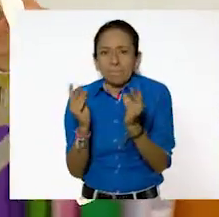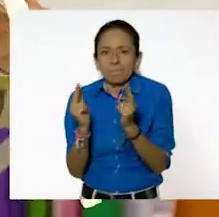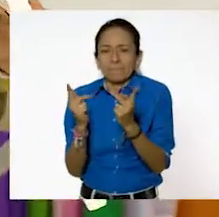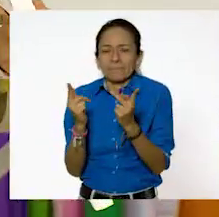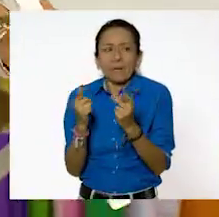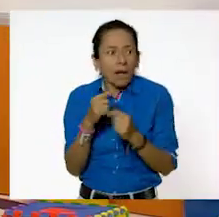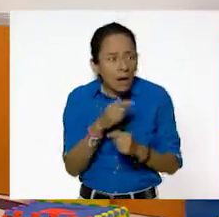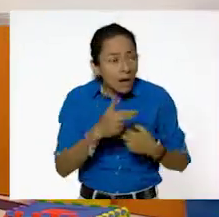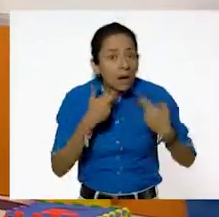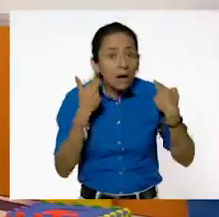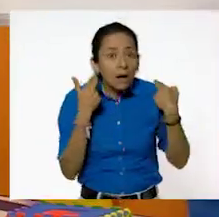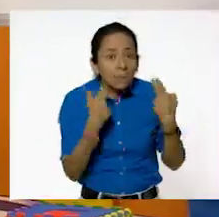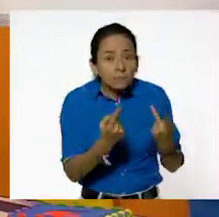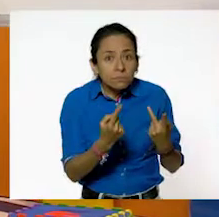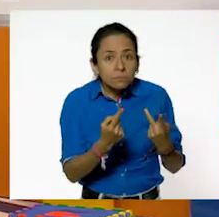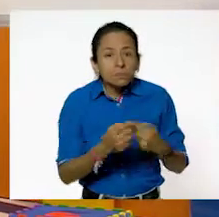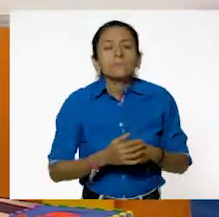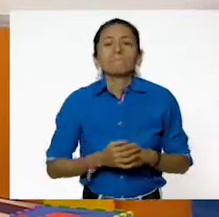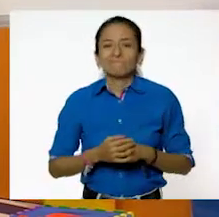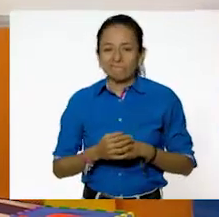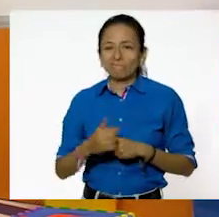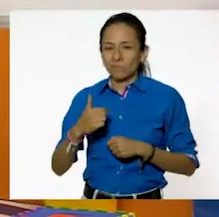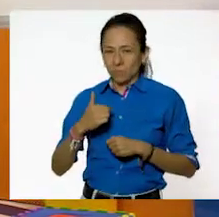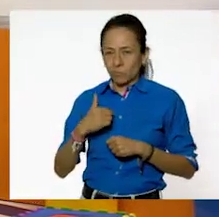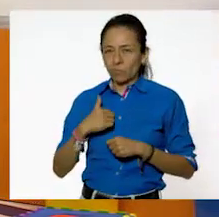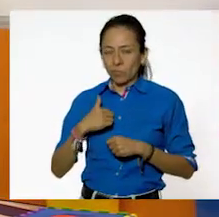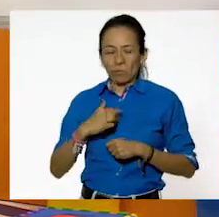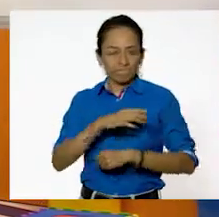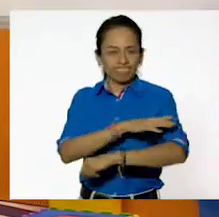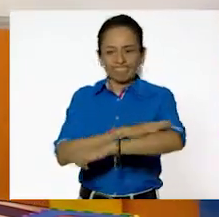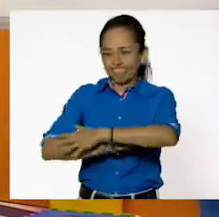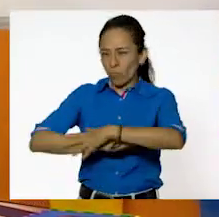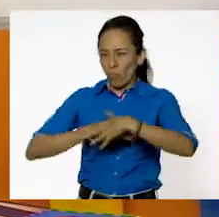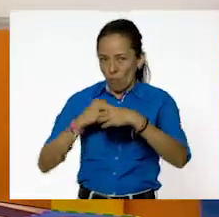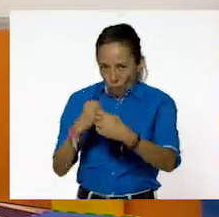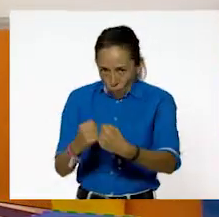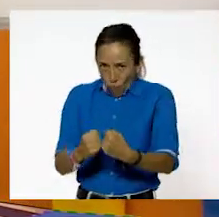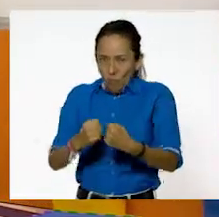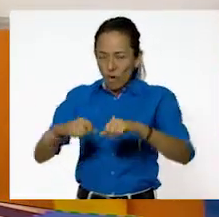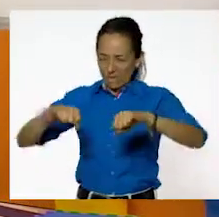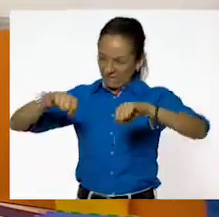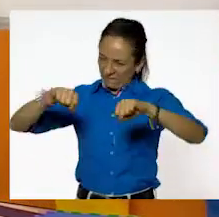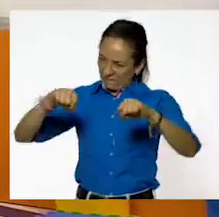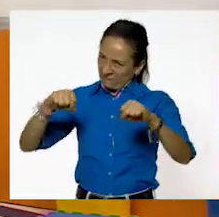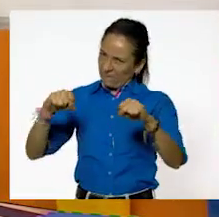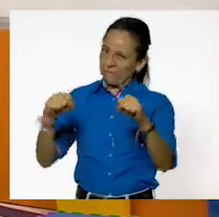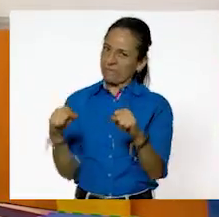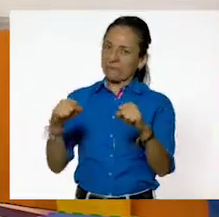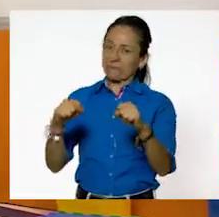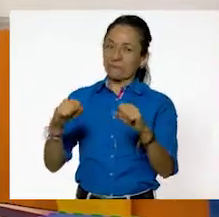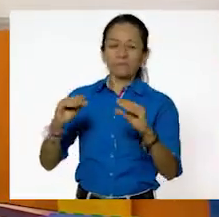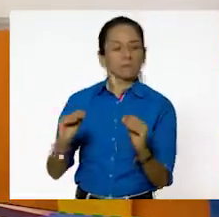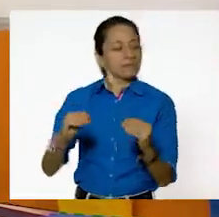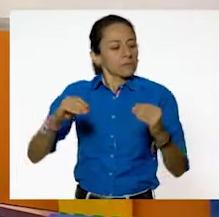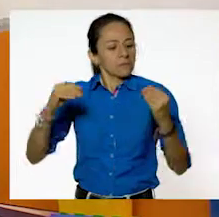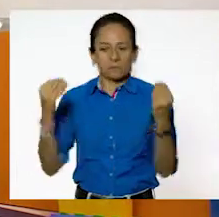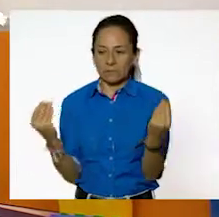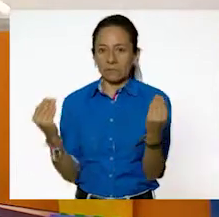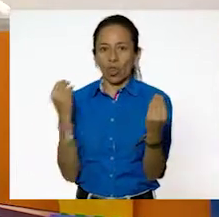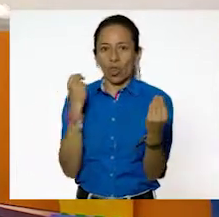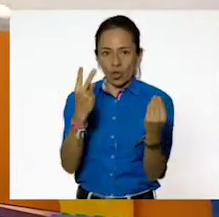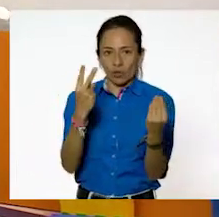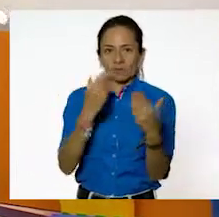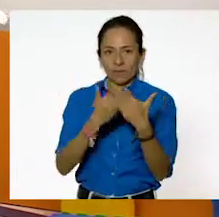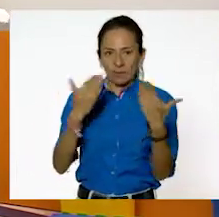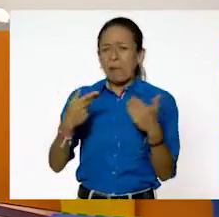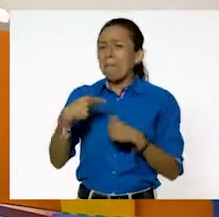¿Se rompió? Tuve que aplicar un poco de fuerza. Sin embargo, a pesar de que ahora tengo dos pedazos de unicel, siguen